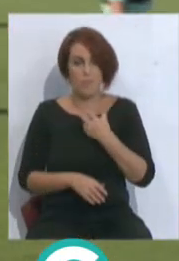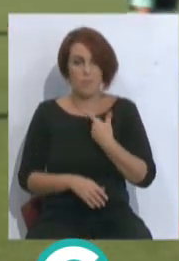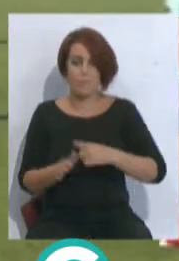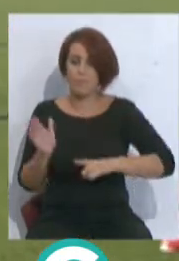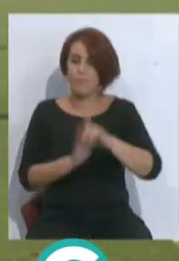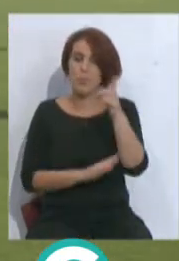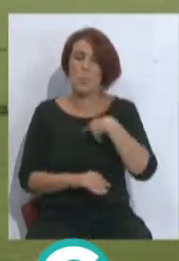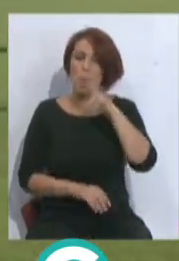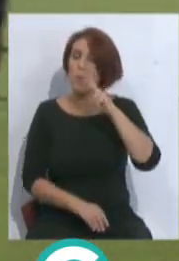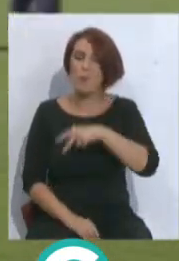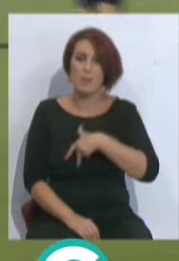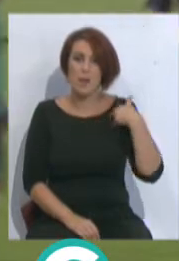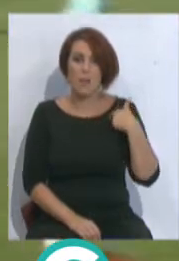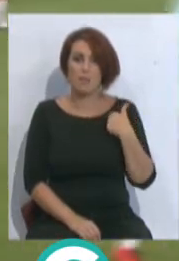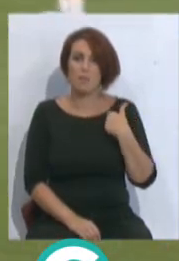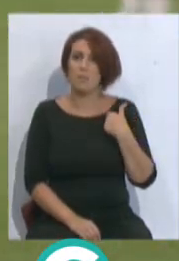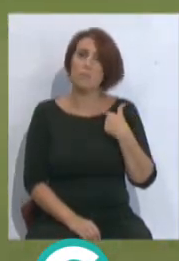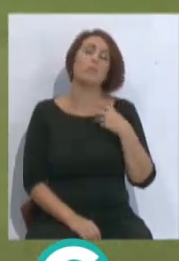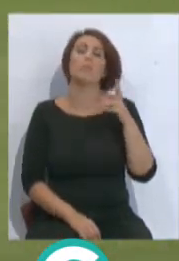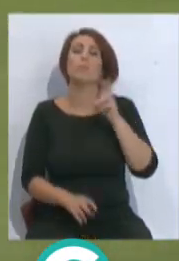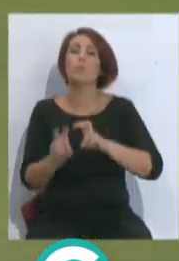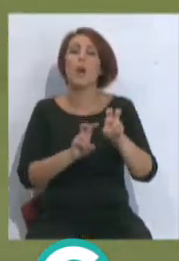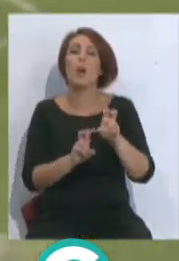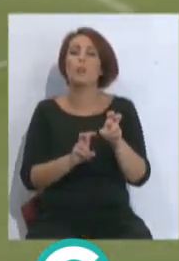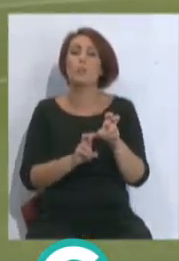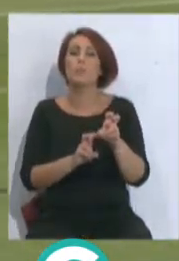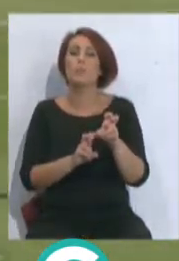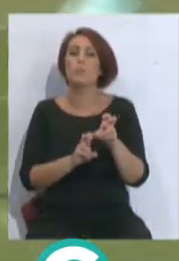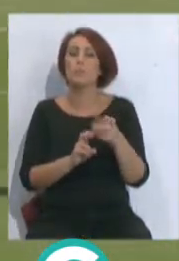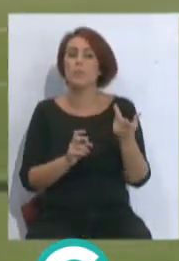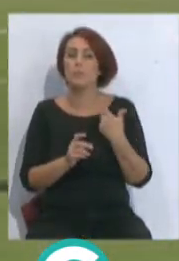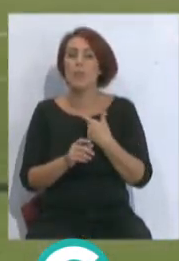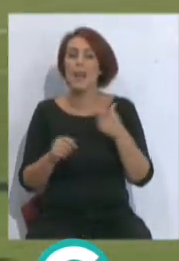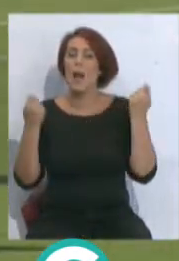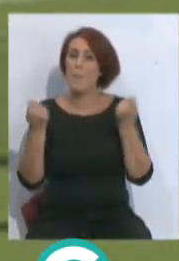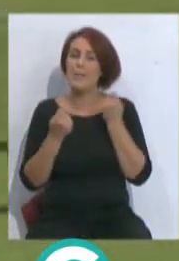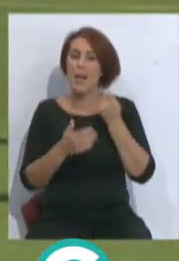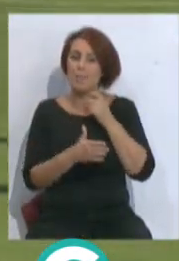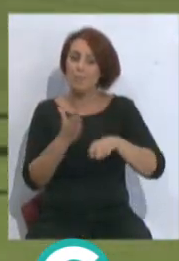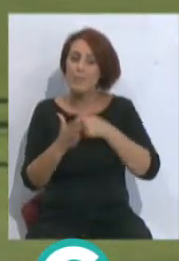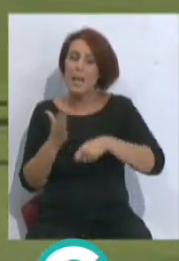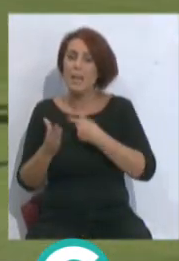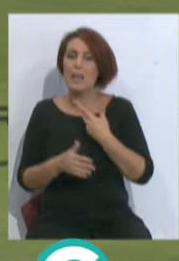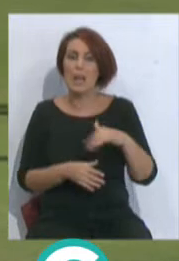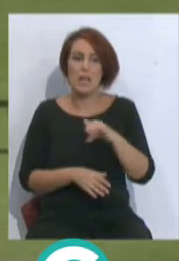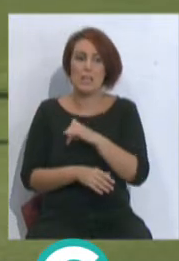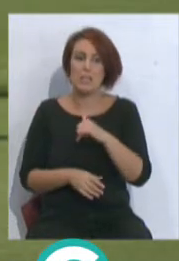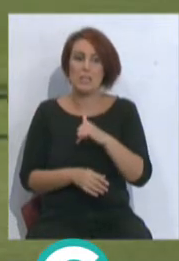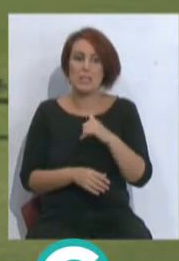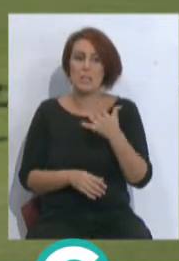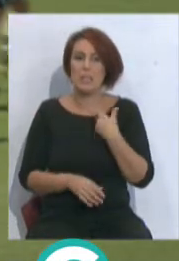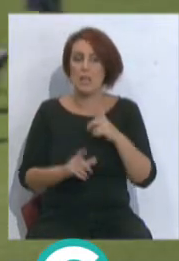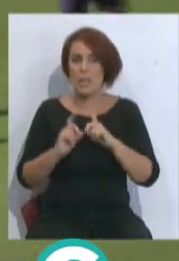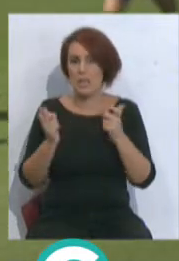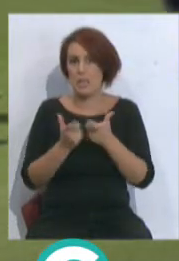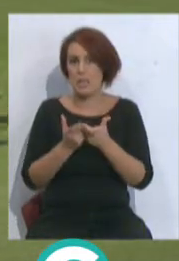es, en general, como he dicho antes, en buscar una campaña de fichaje en la que haya más acertado en el